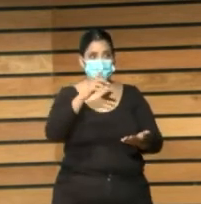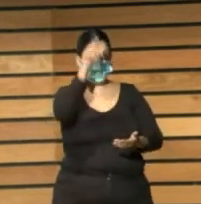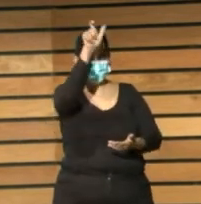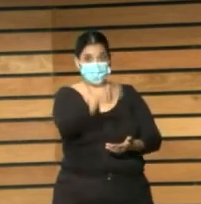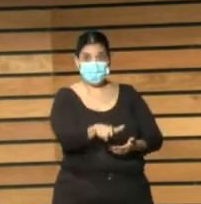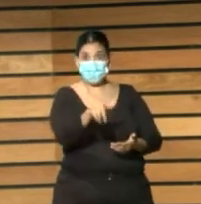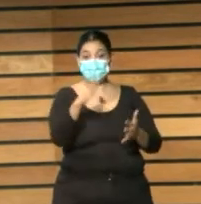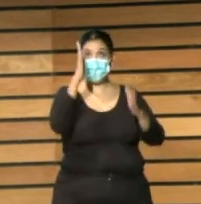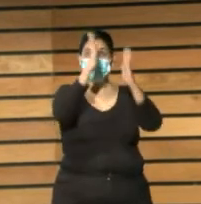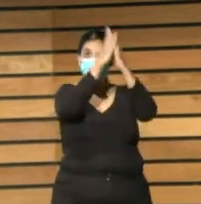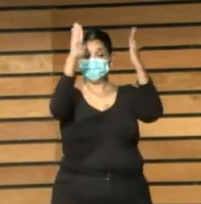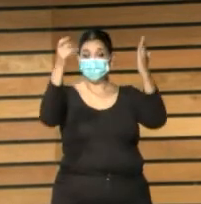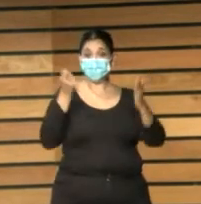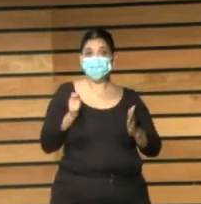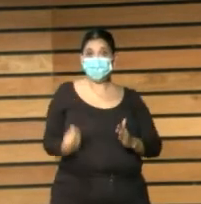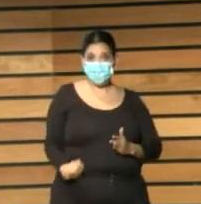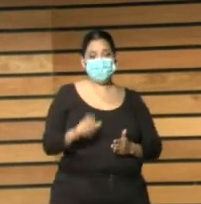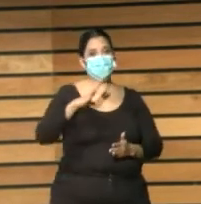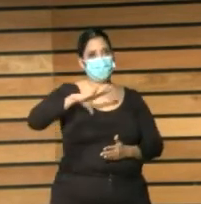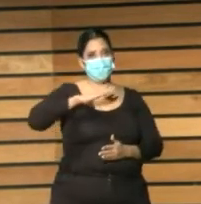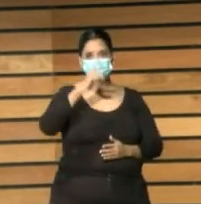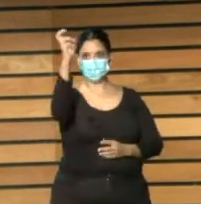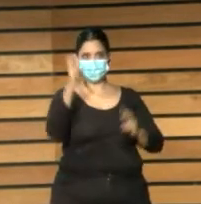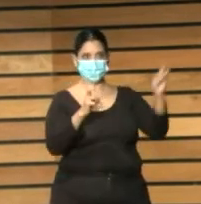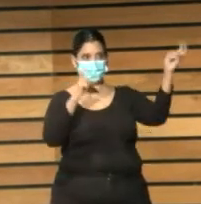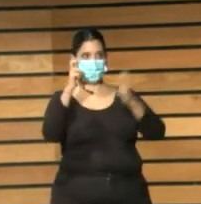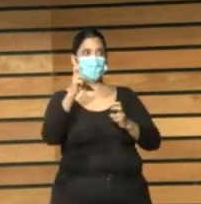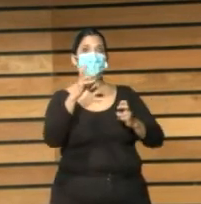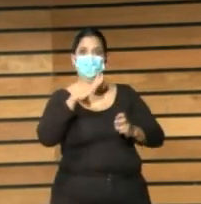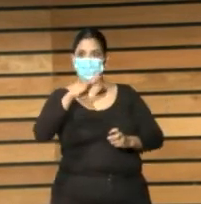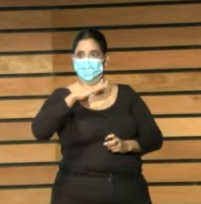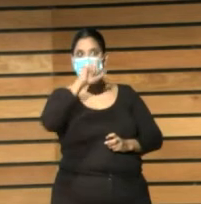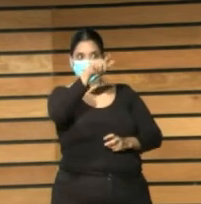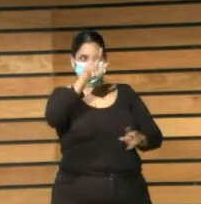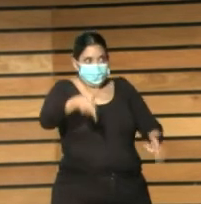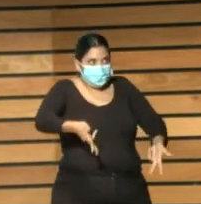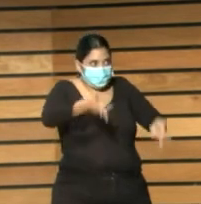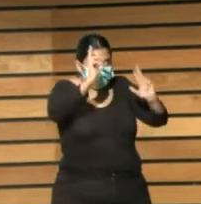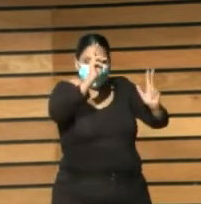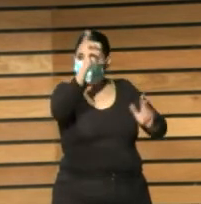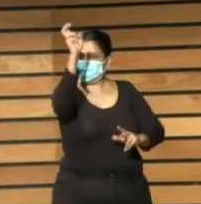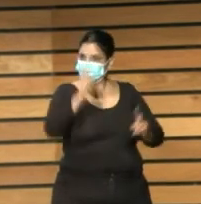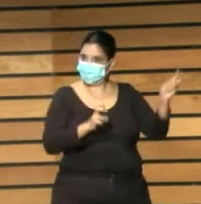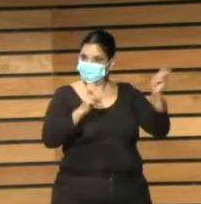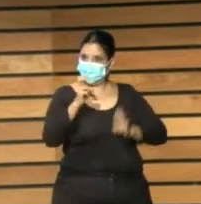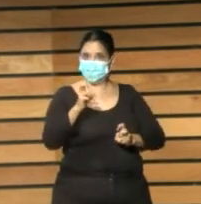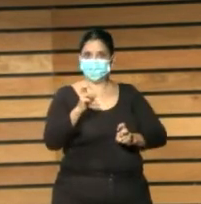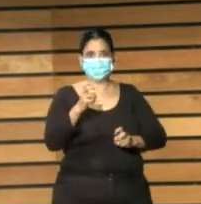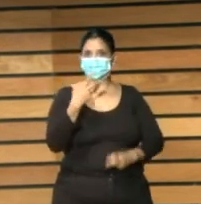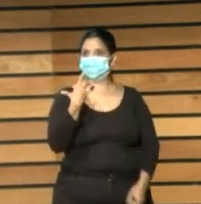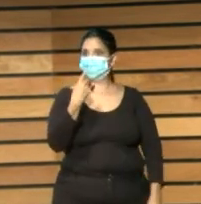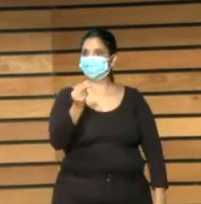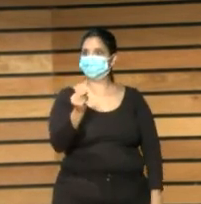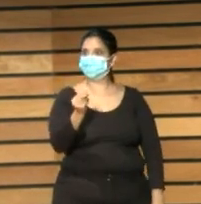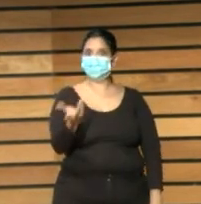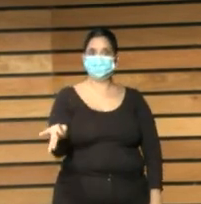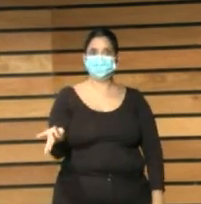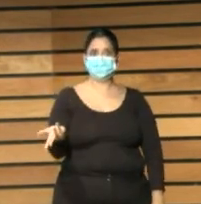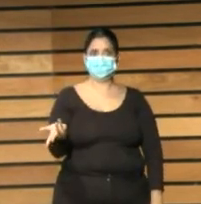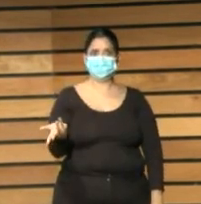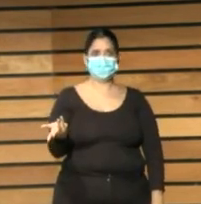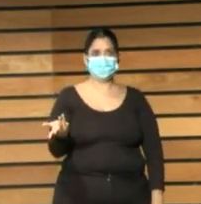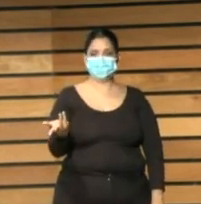bibliotecarios las que le facilitaran su asistencia y mutis por el foro entonces